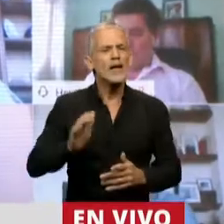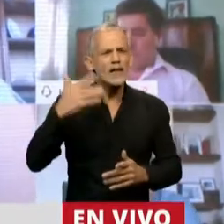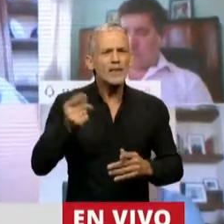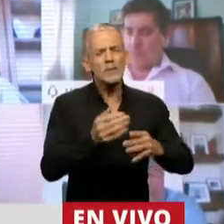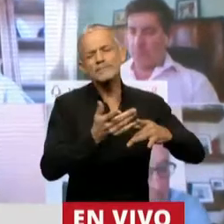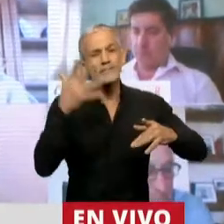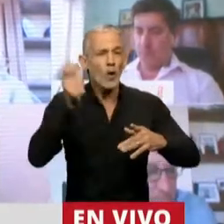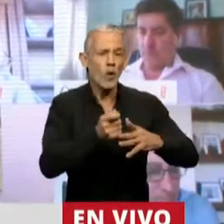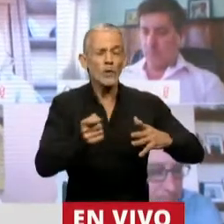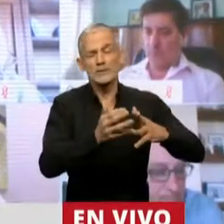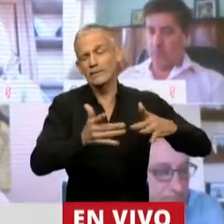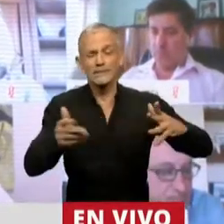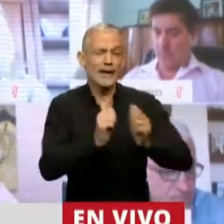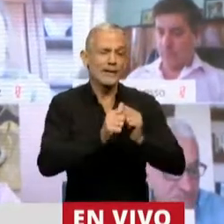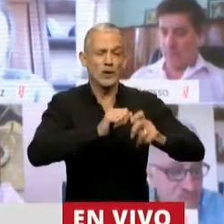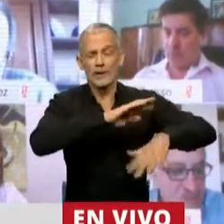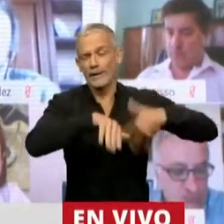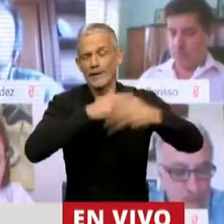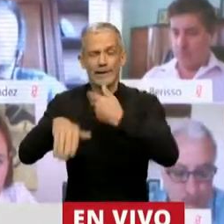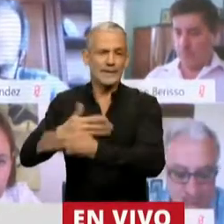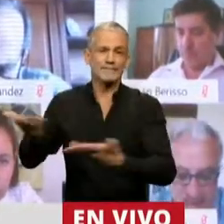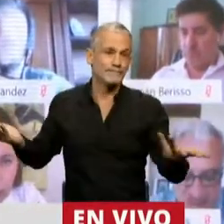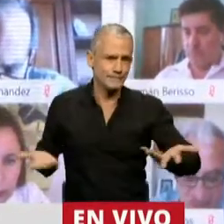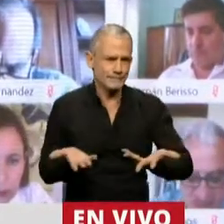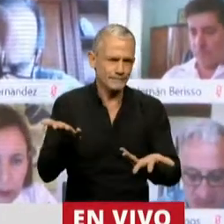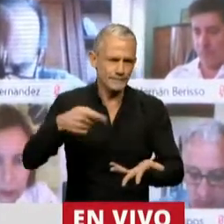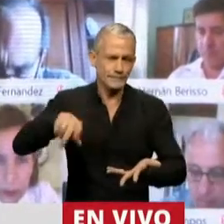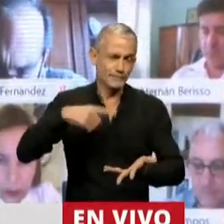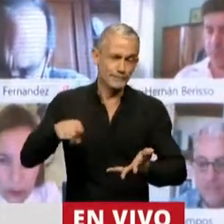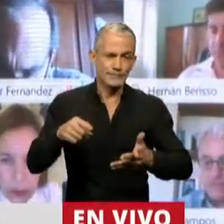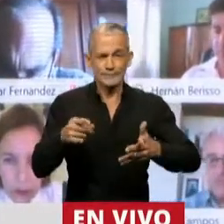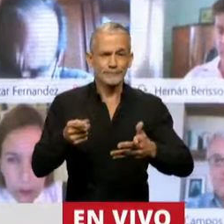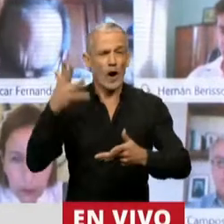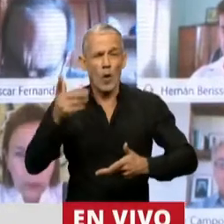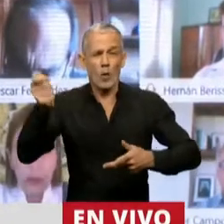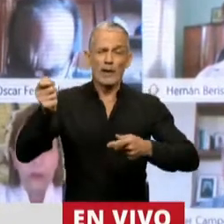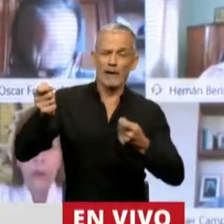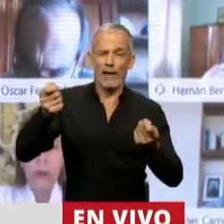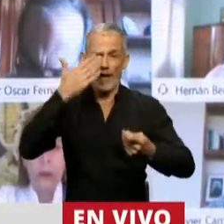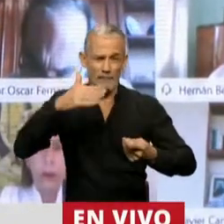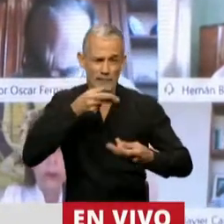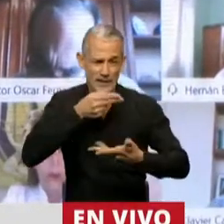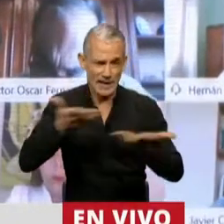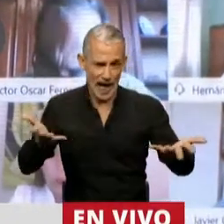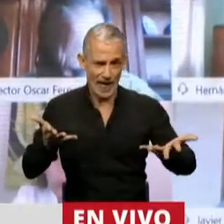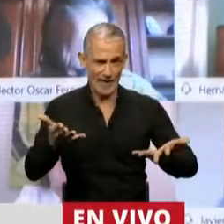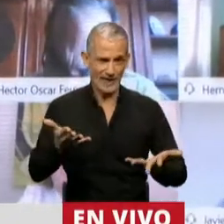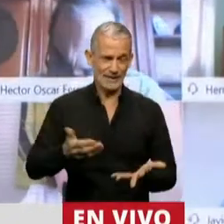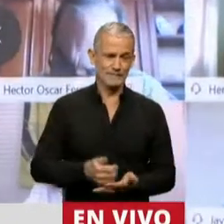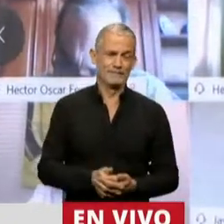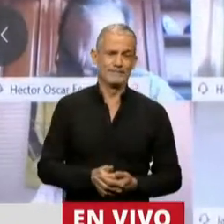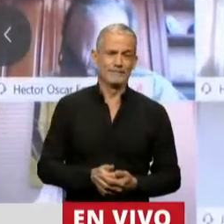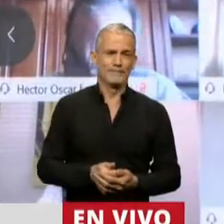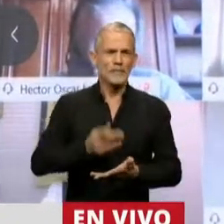lamentablemente, los meandros de la historia han hecho que fuéramos sinuosos y no pudiéramos jugar con la caladura